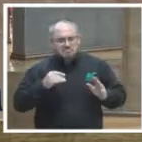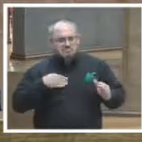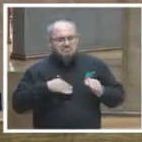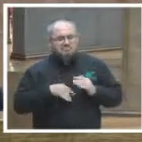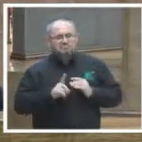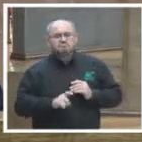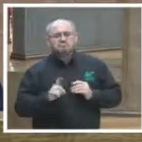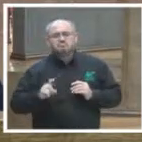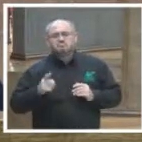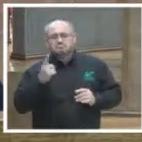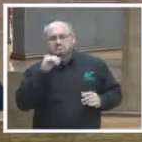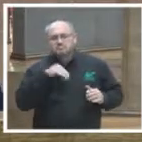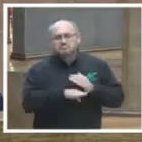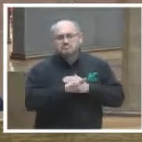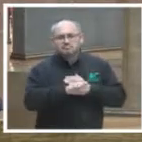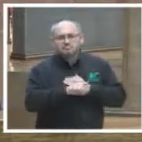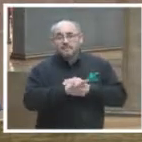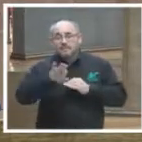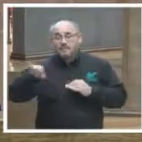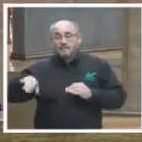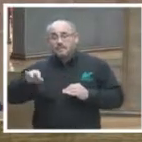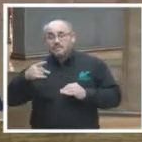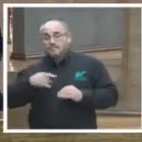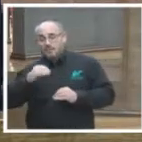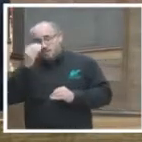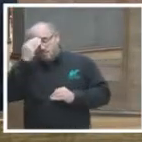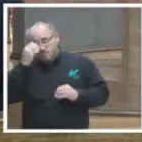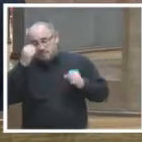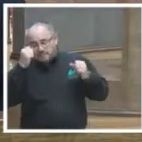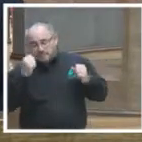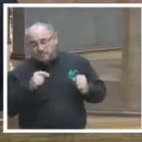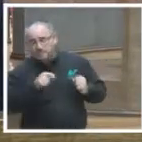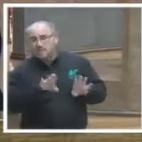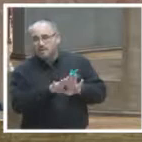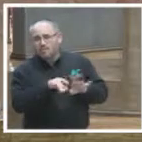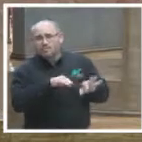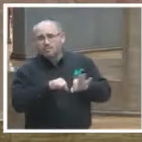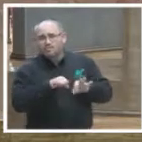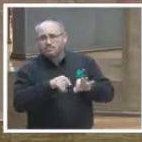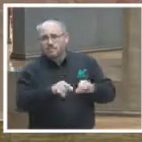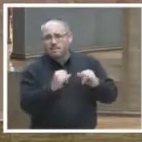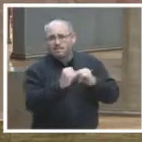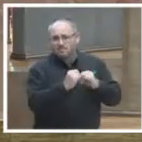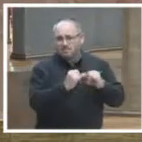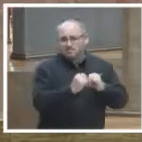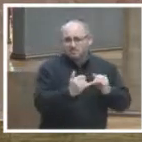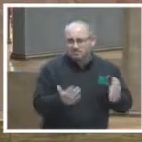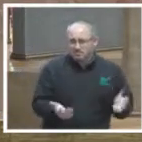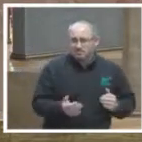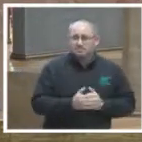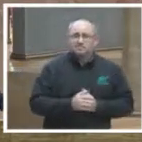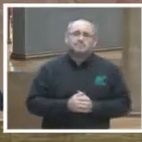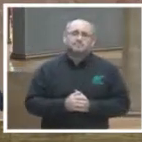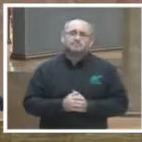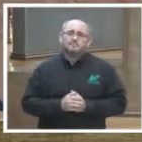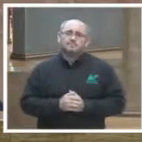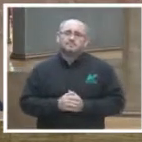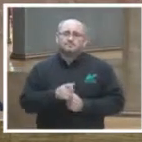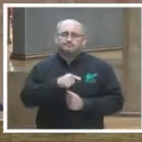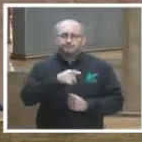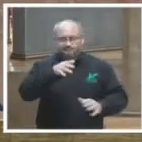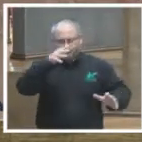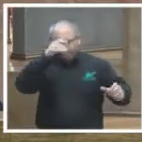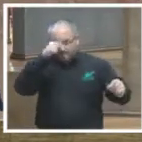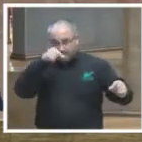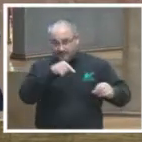de tal manera que la ciudadanía conozca y tenga certeza del actuar de las instituciones. En congruencia con ese